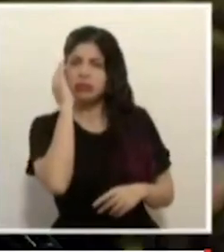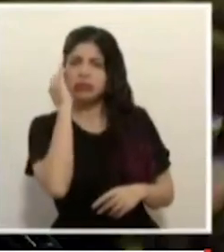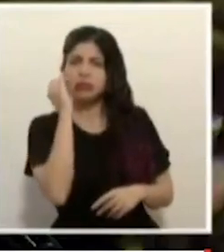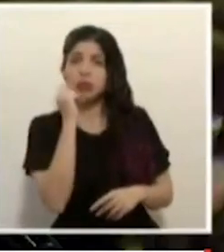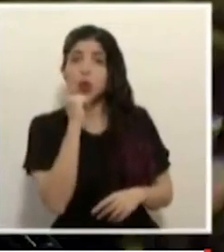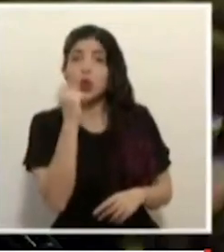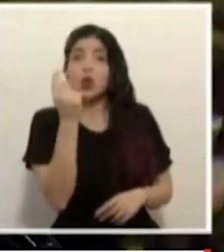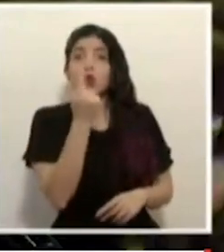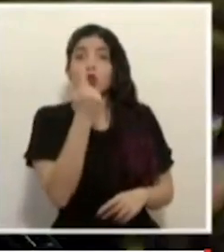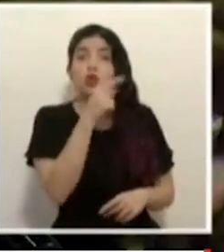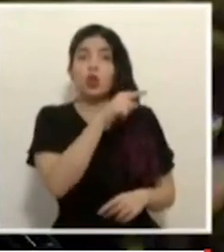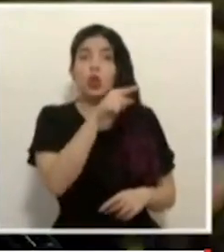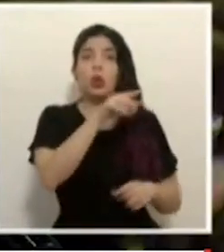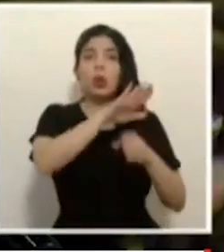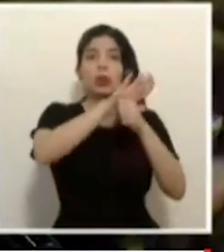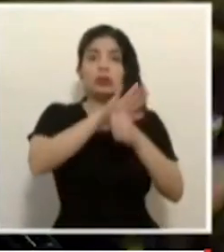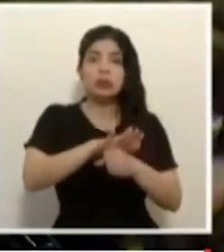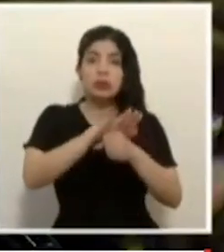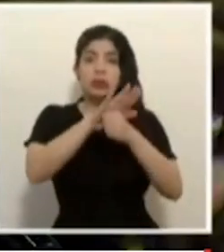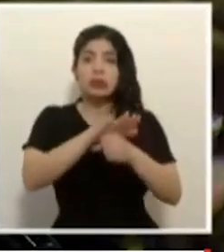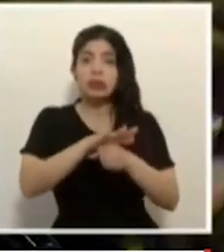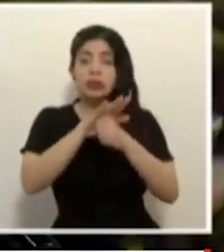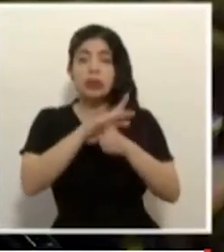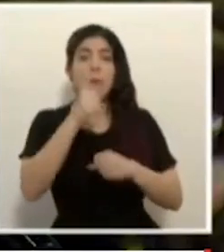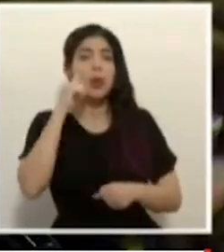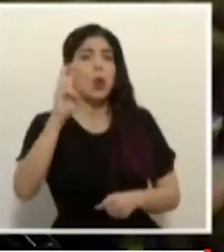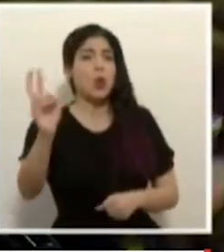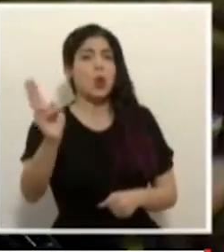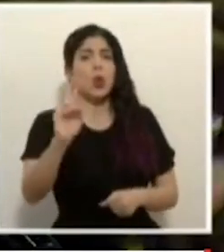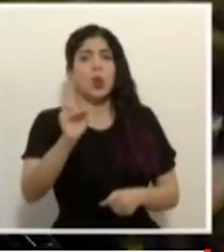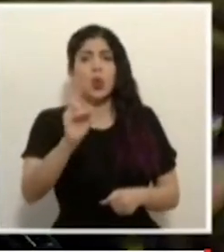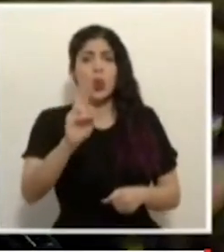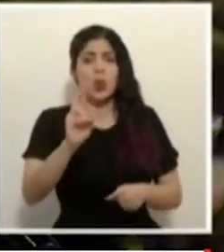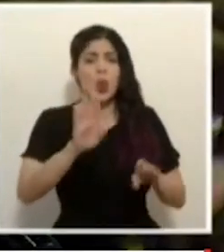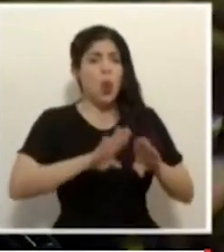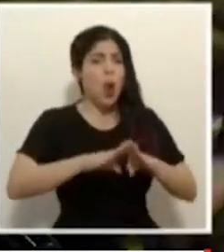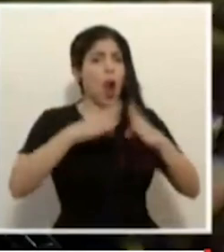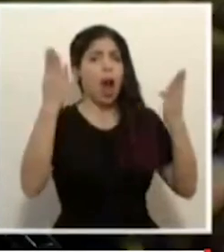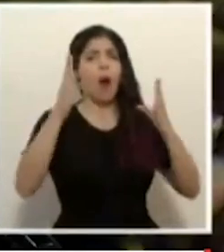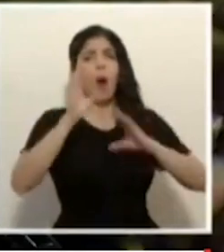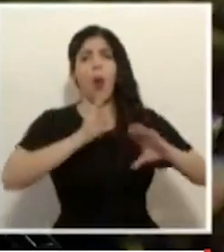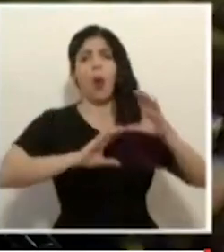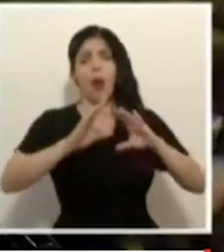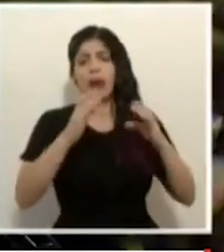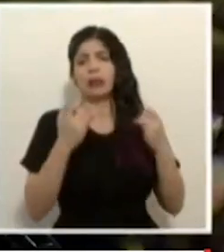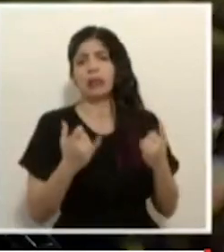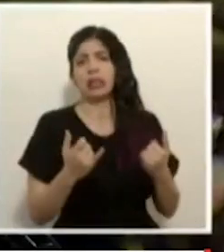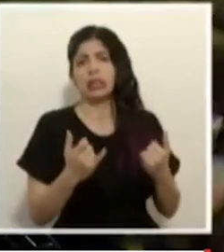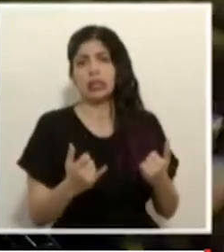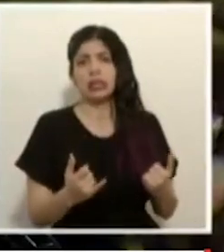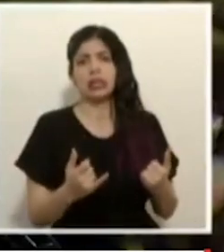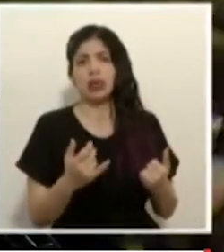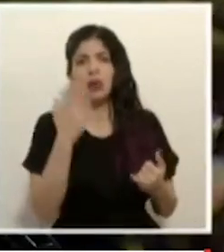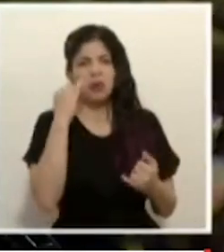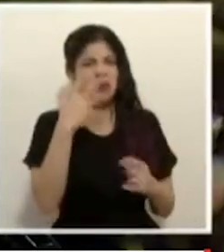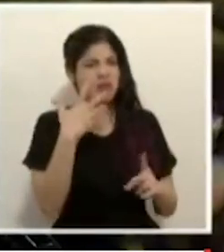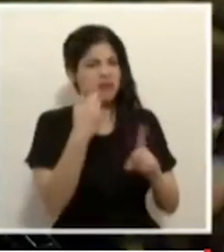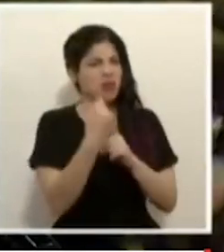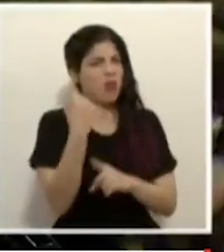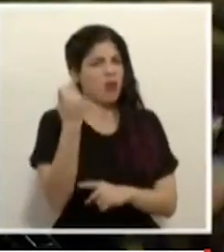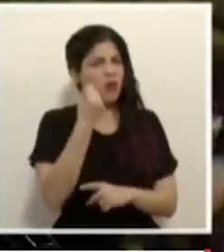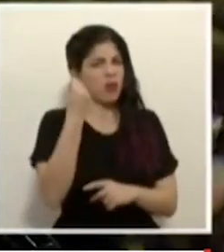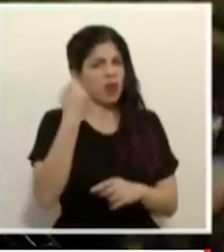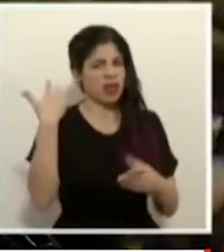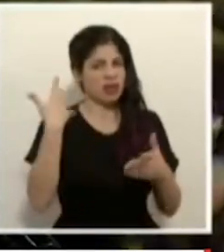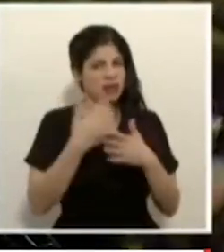solo presionando porque se abra urgentemente el ámbito comercial tan afectado a lo largo de